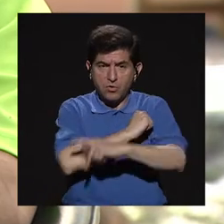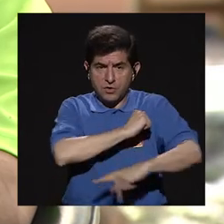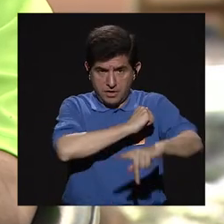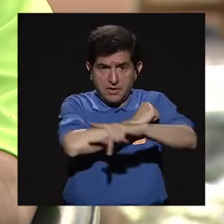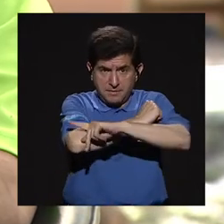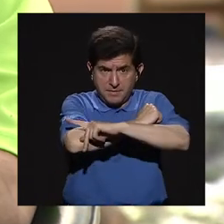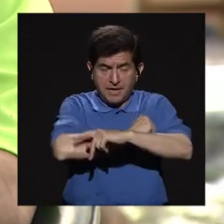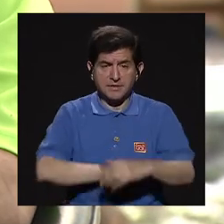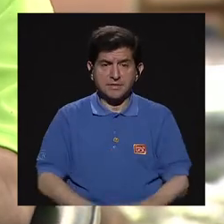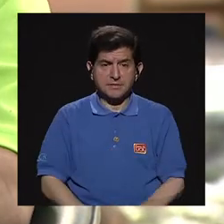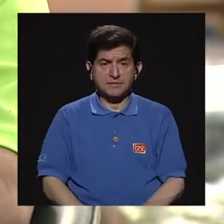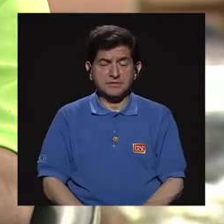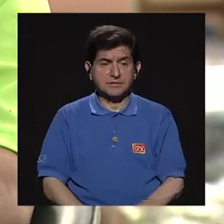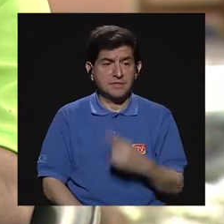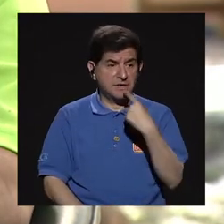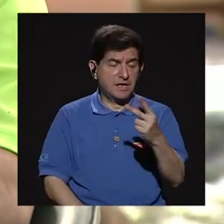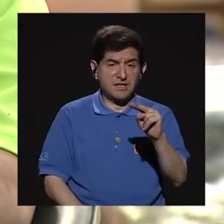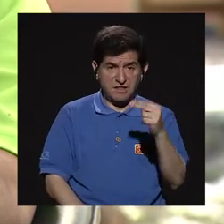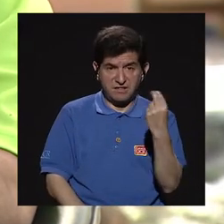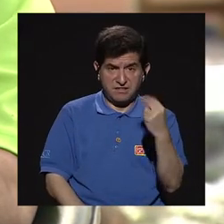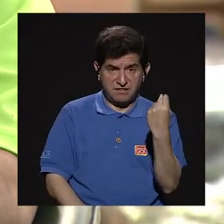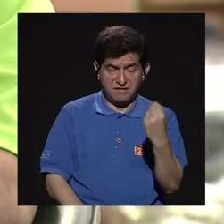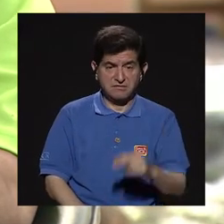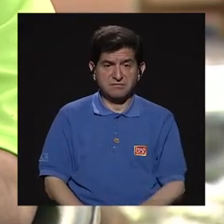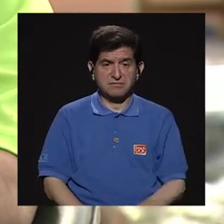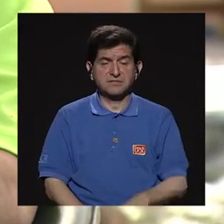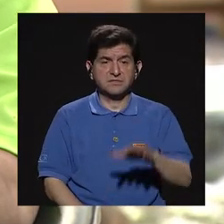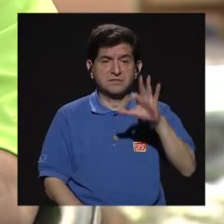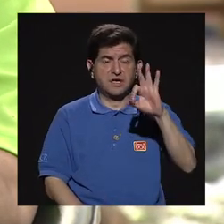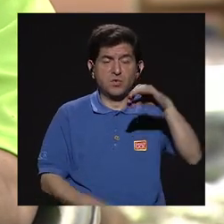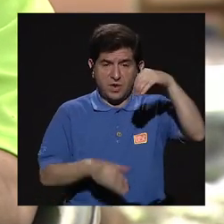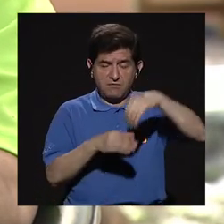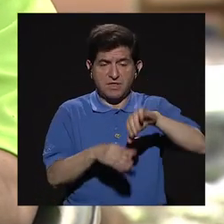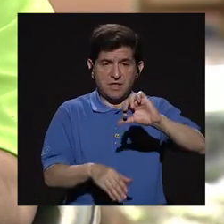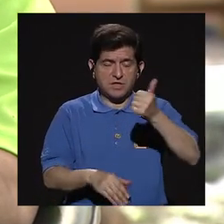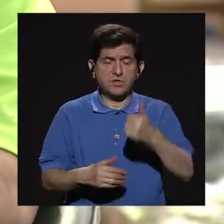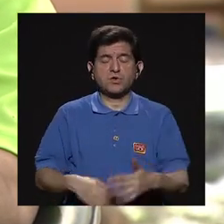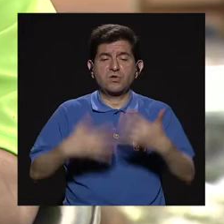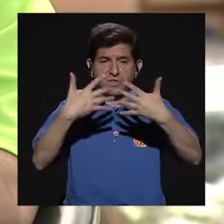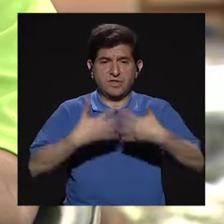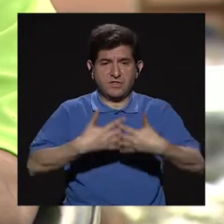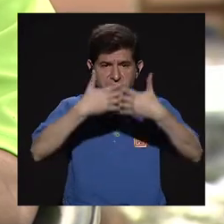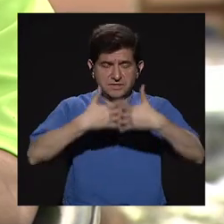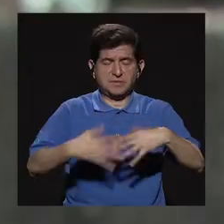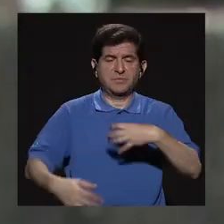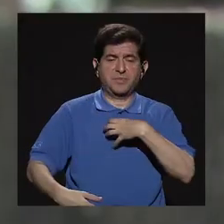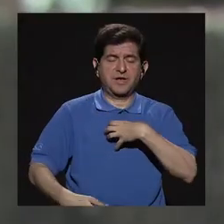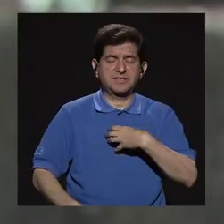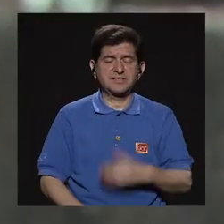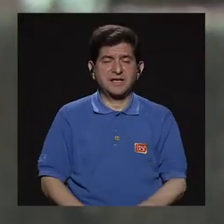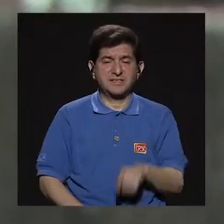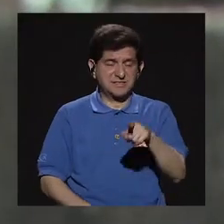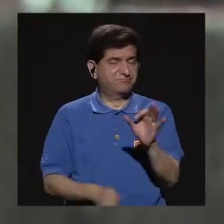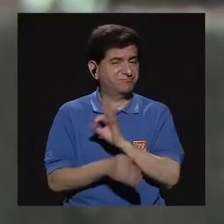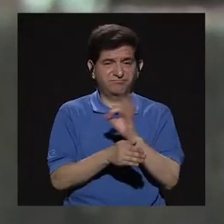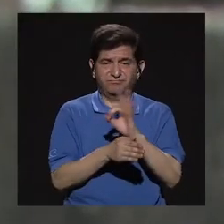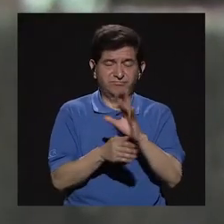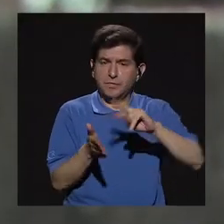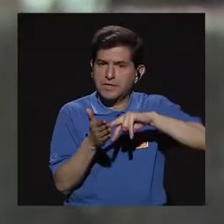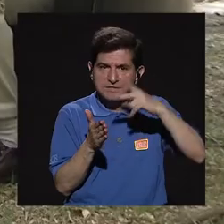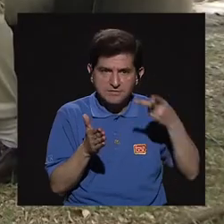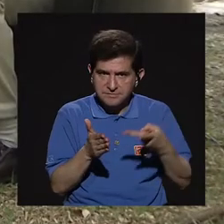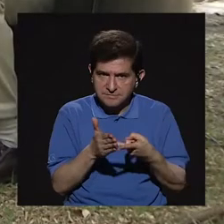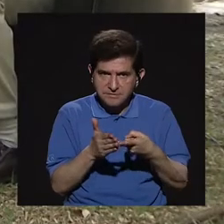donde, bueno, según las noticias, nueve de cada diez emprendimientos fallan, ¿verdad? Entonces, estamos